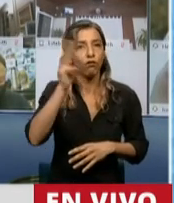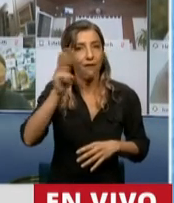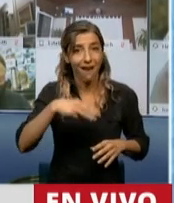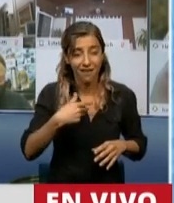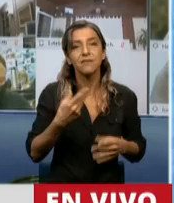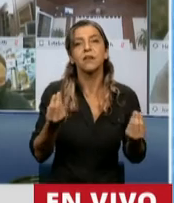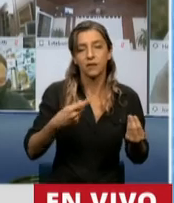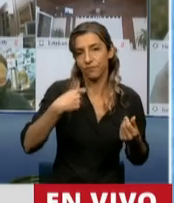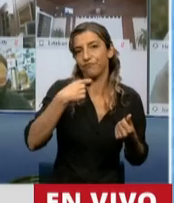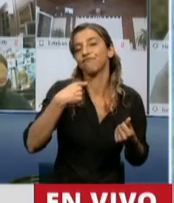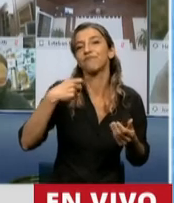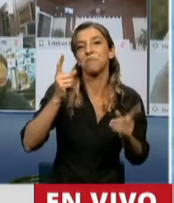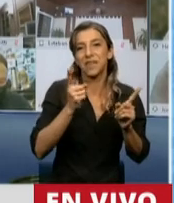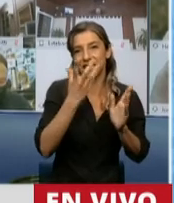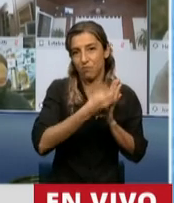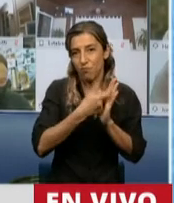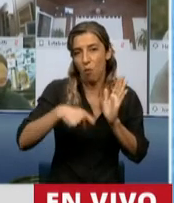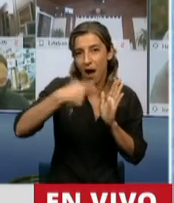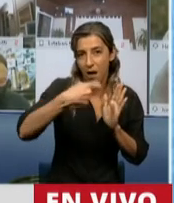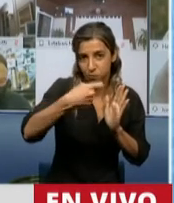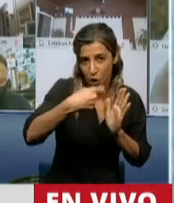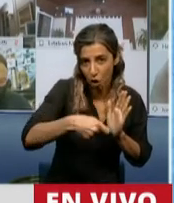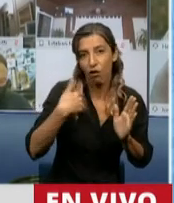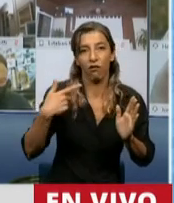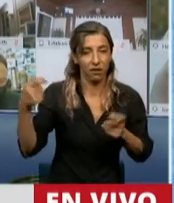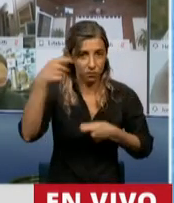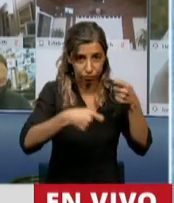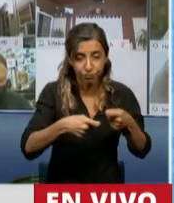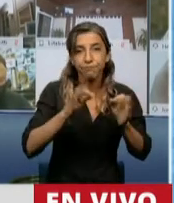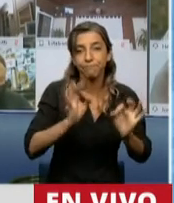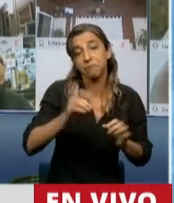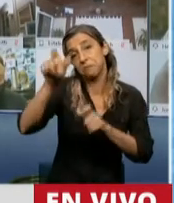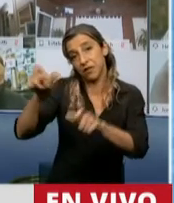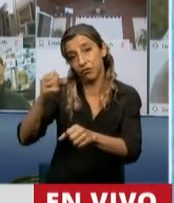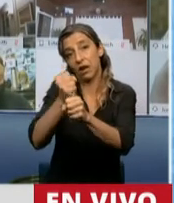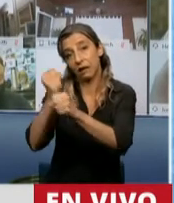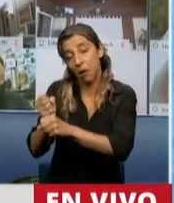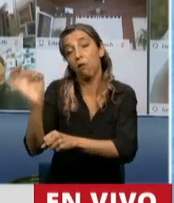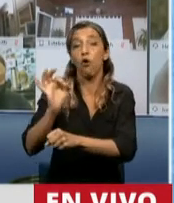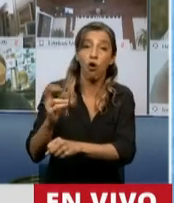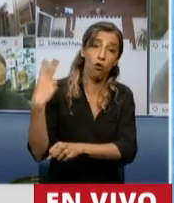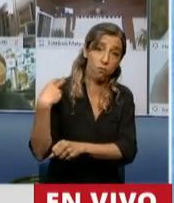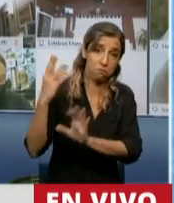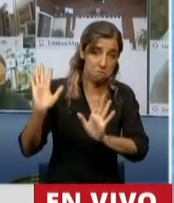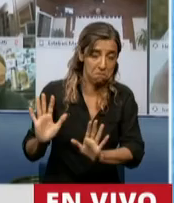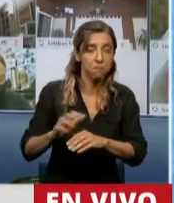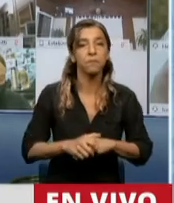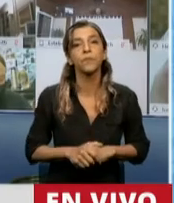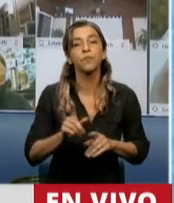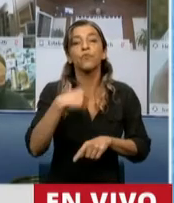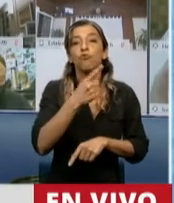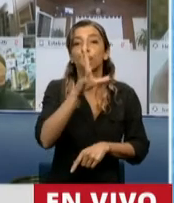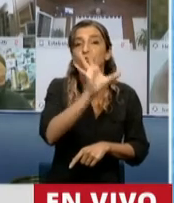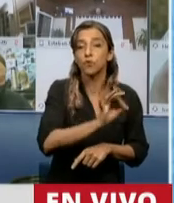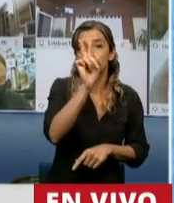aportes y contribuciones por los activos, sea del trabajador o del patrón. Y el otro 50%